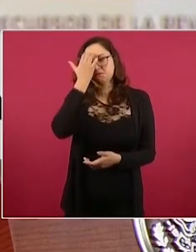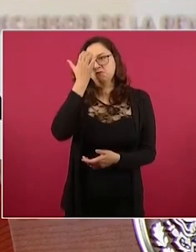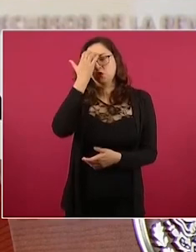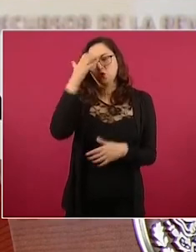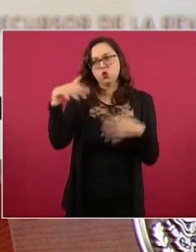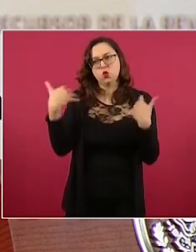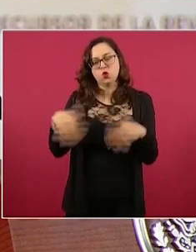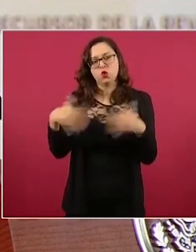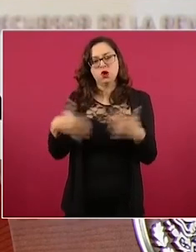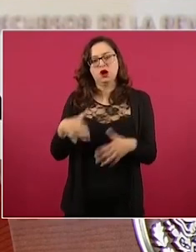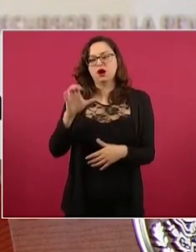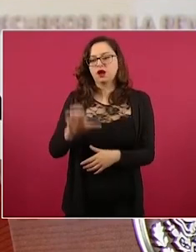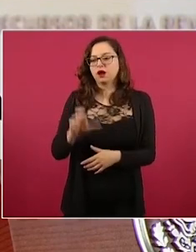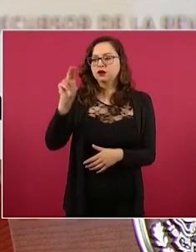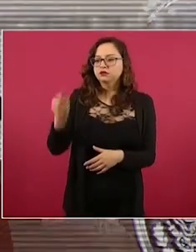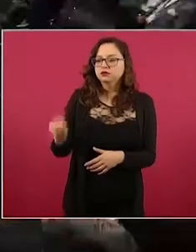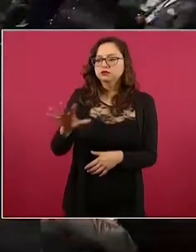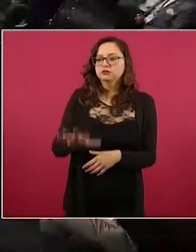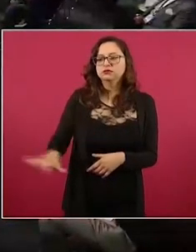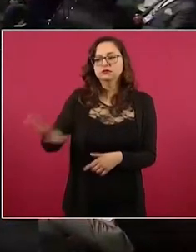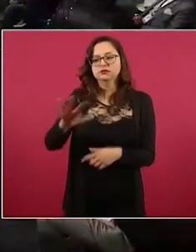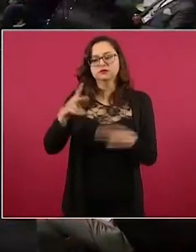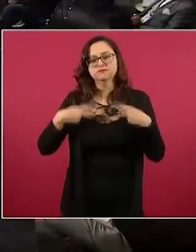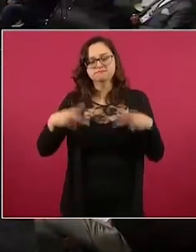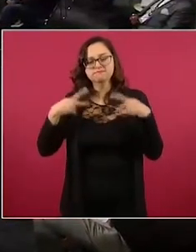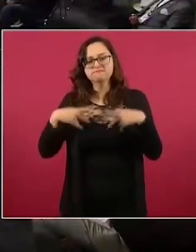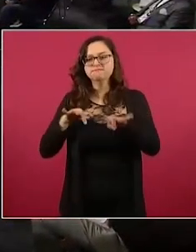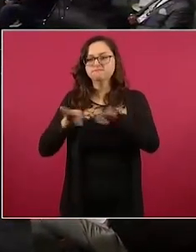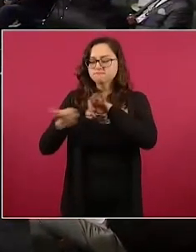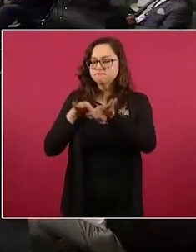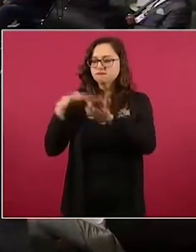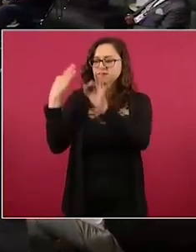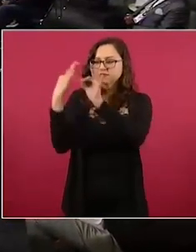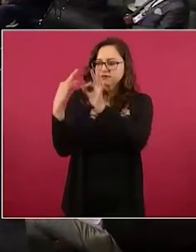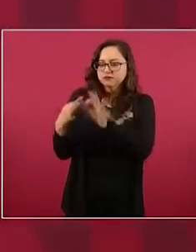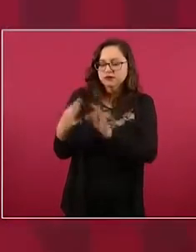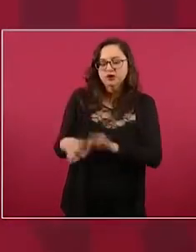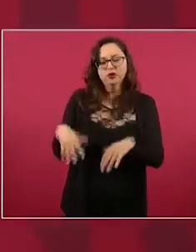Cancún y de toda esa